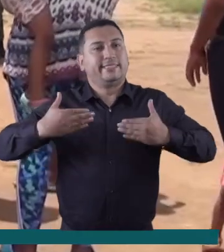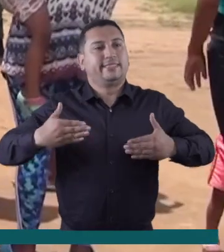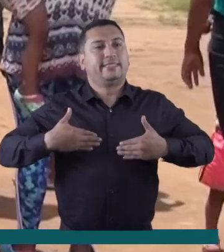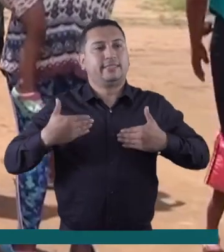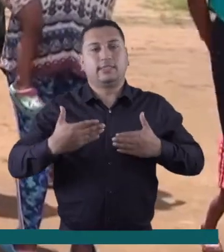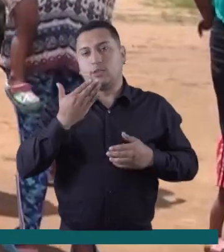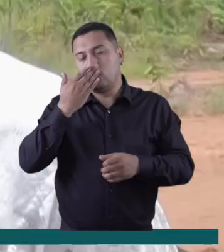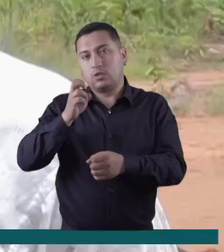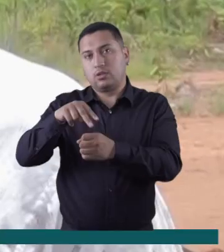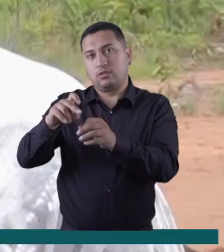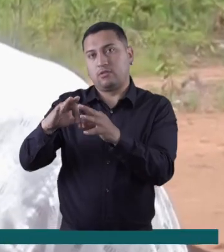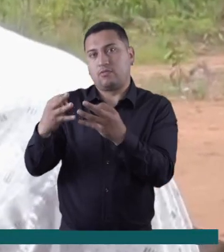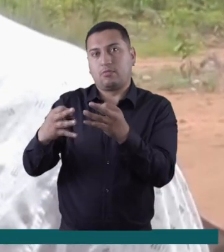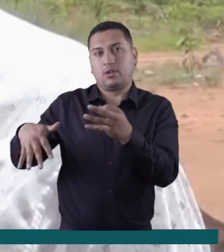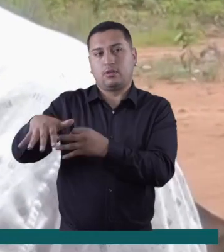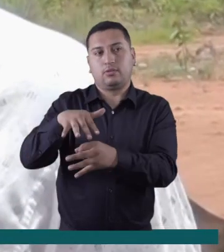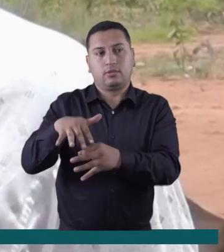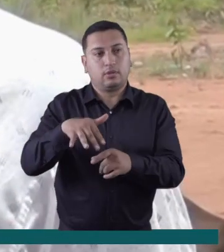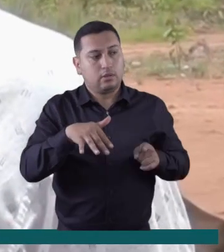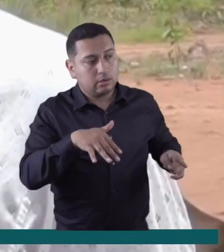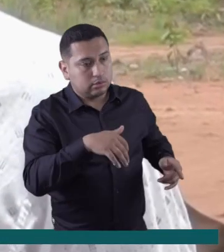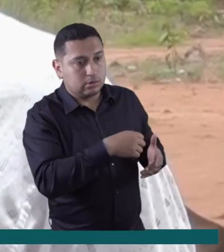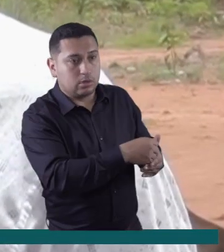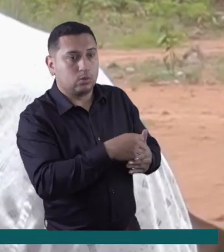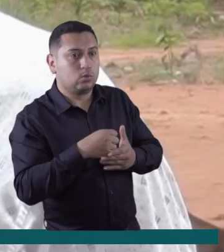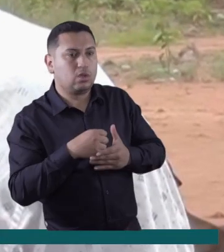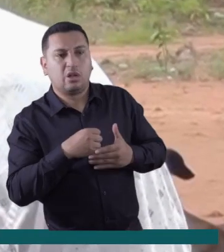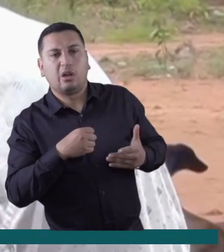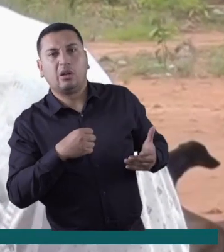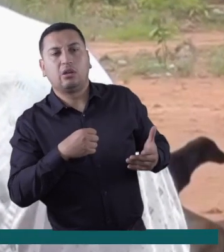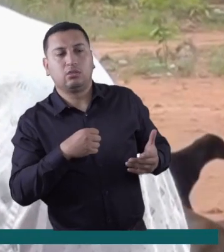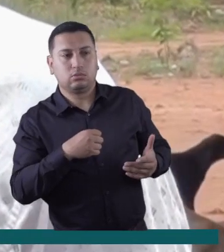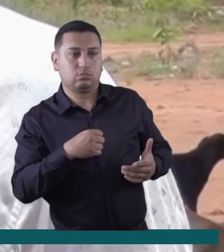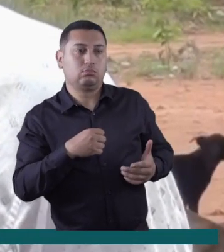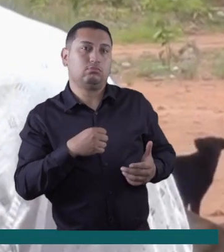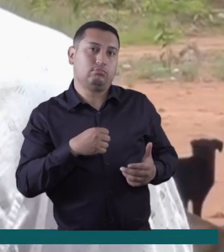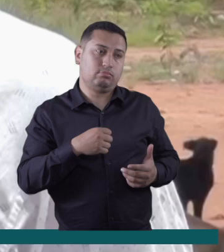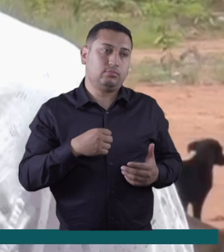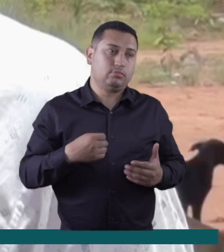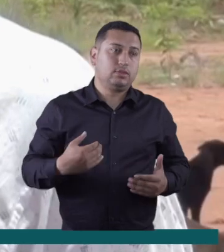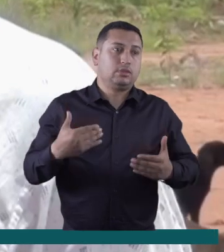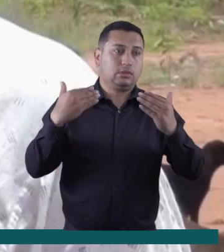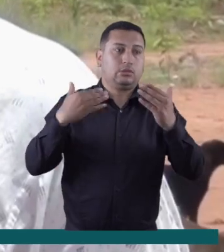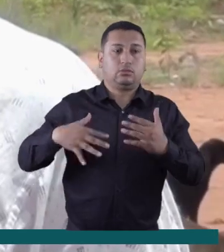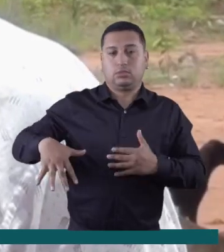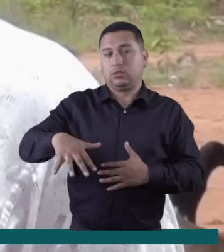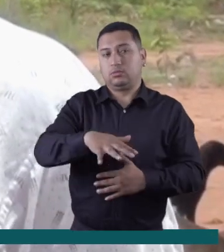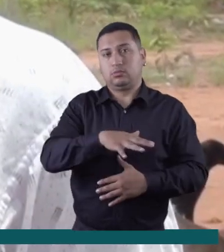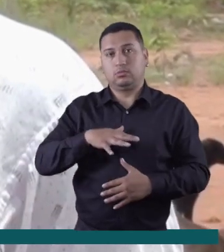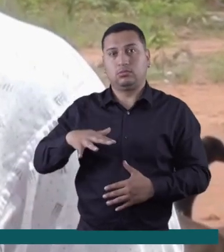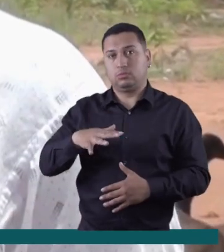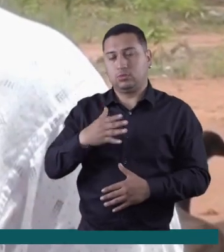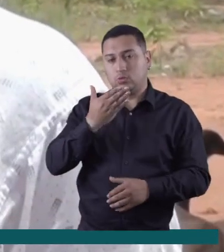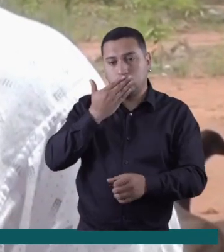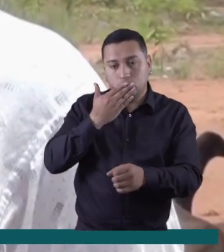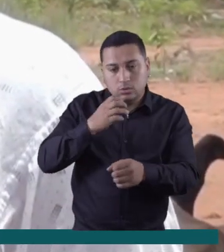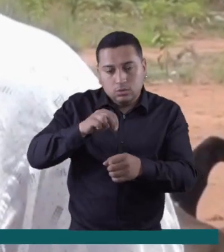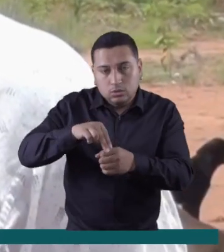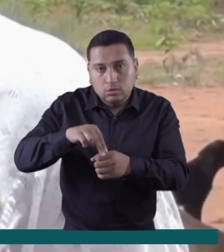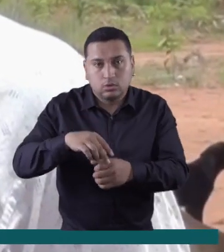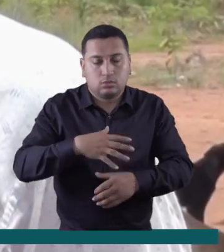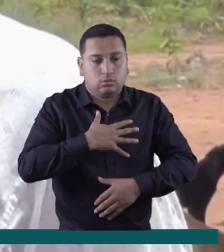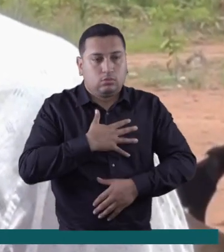familias indígenas. Esta ayuda es muy grande para todos nosotros, como